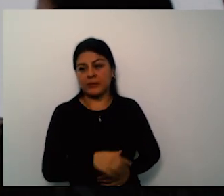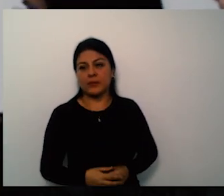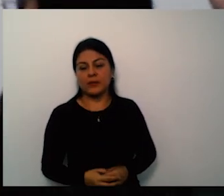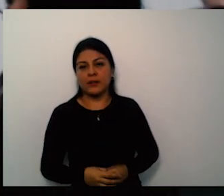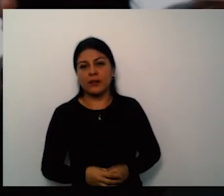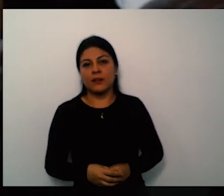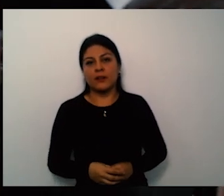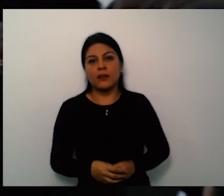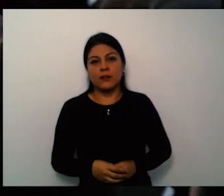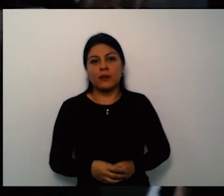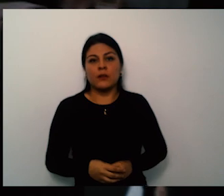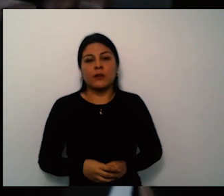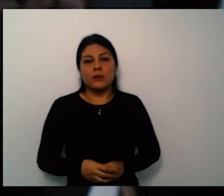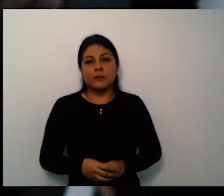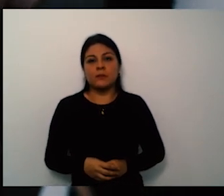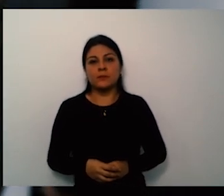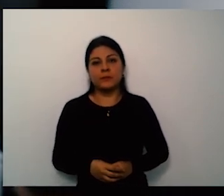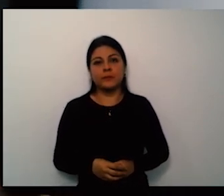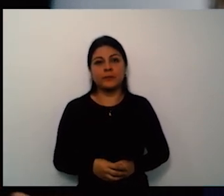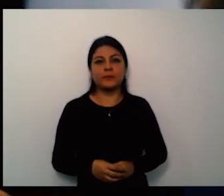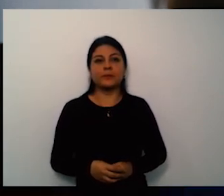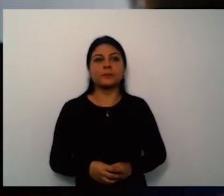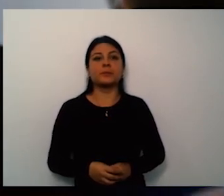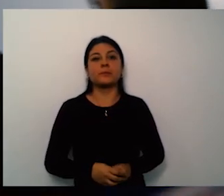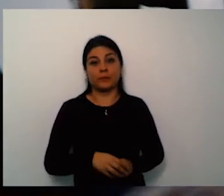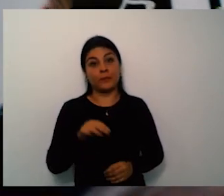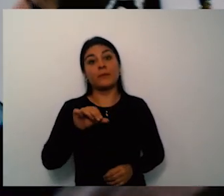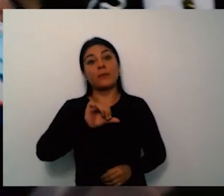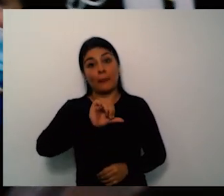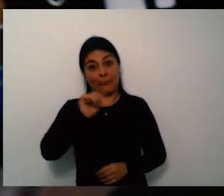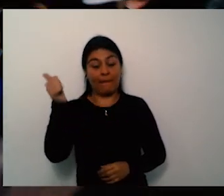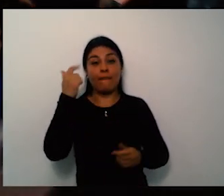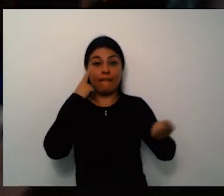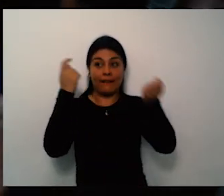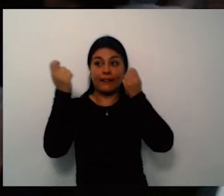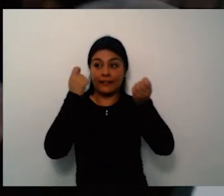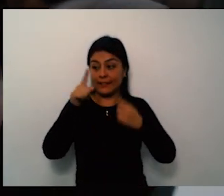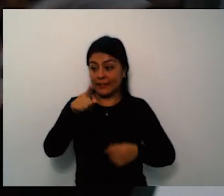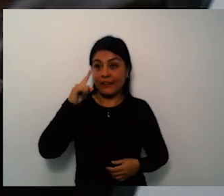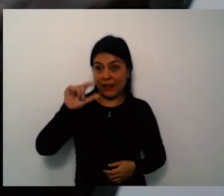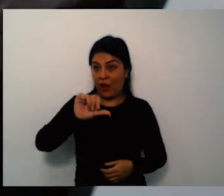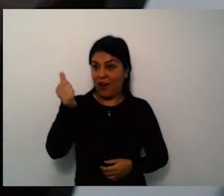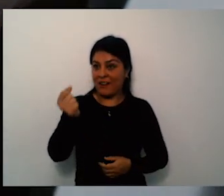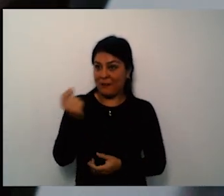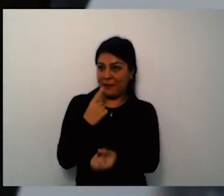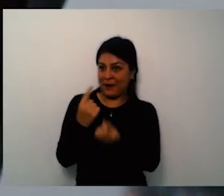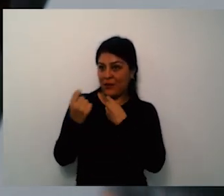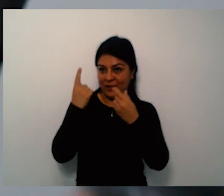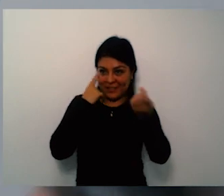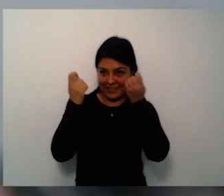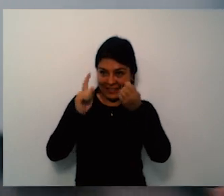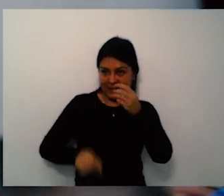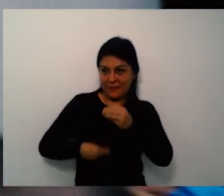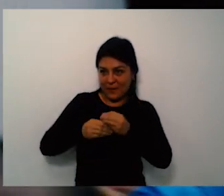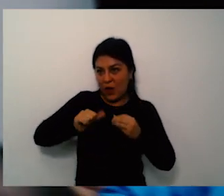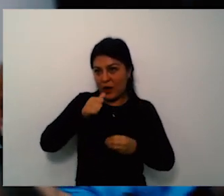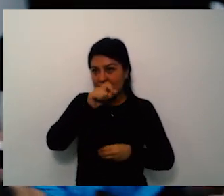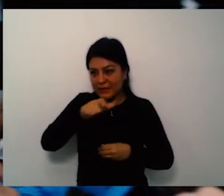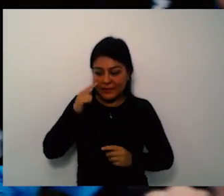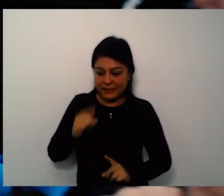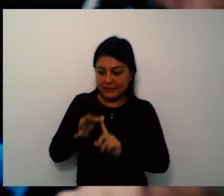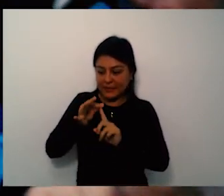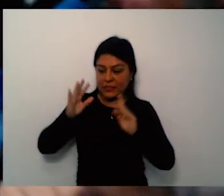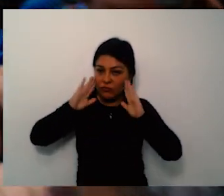también saludar a la doctora Gloria por la mía que ha sido la persona que ha estado frente de todas las obras de infraestructura a nuestro doctor